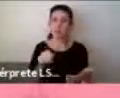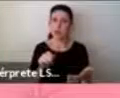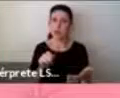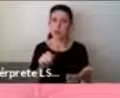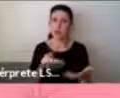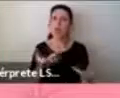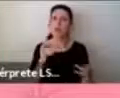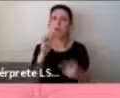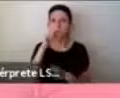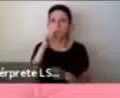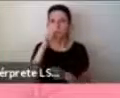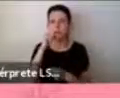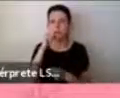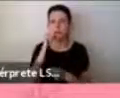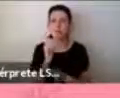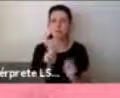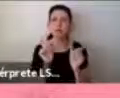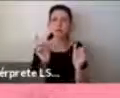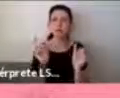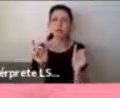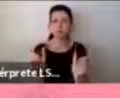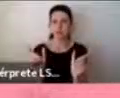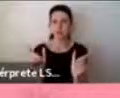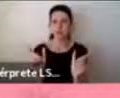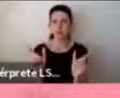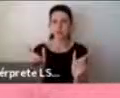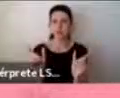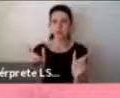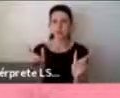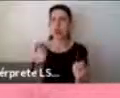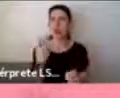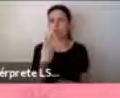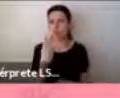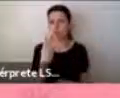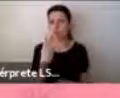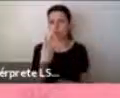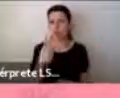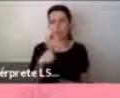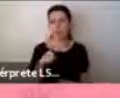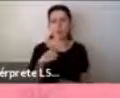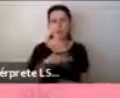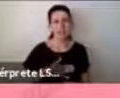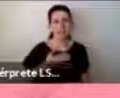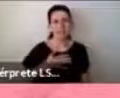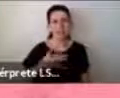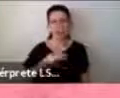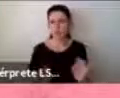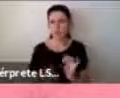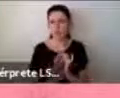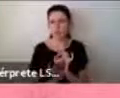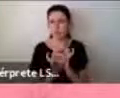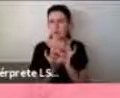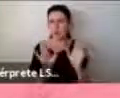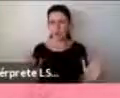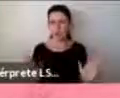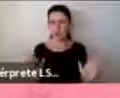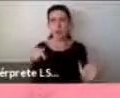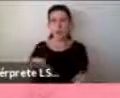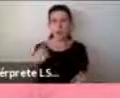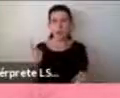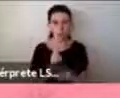dos palabras nomás que me interesa, que quedan súper claras para lo que vamos a conversar durante esta mañana.